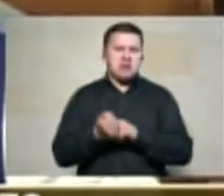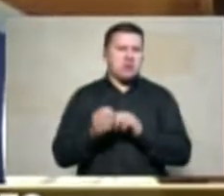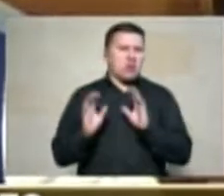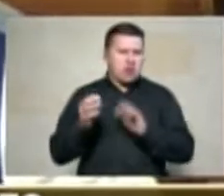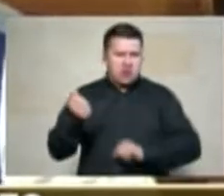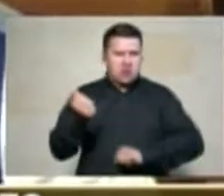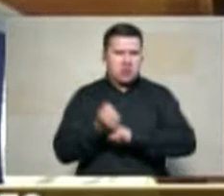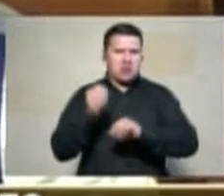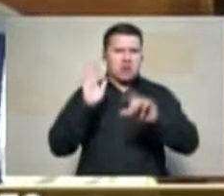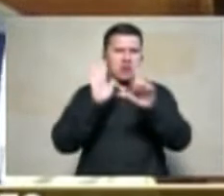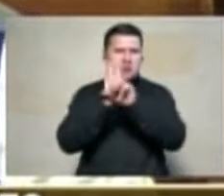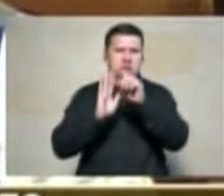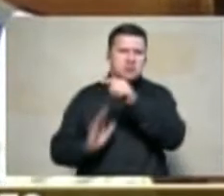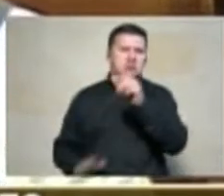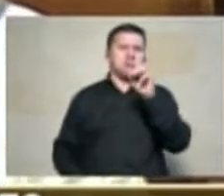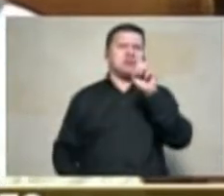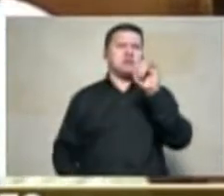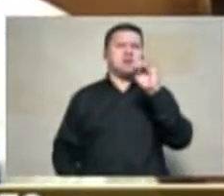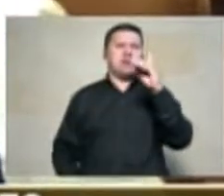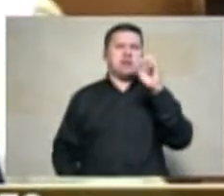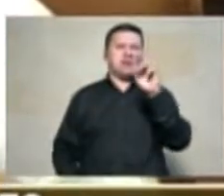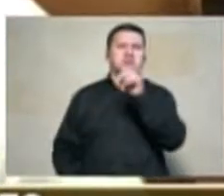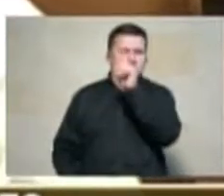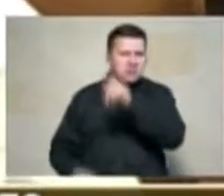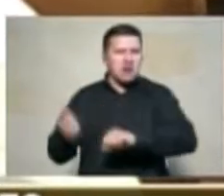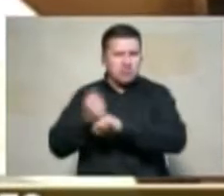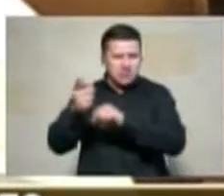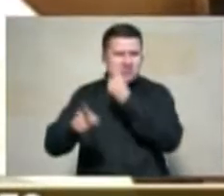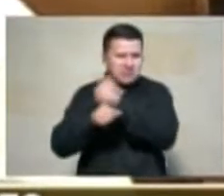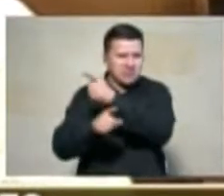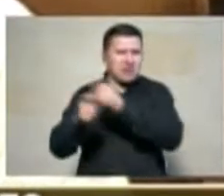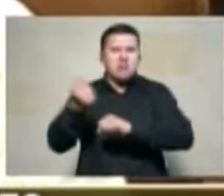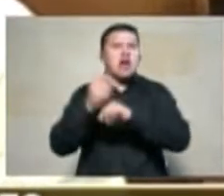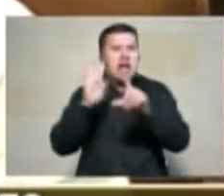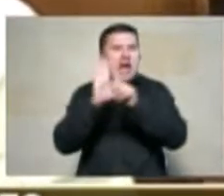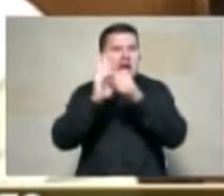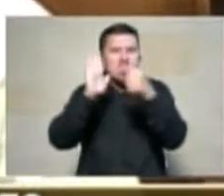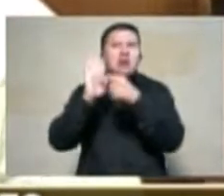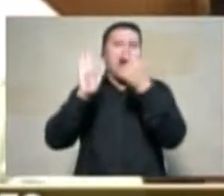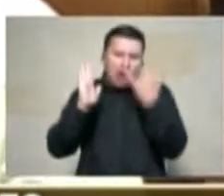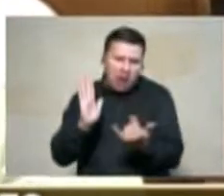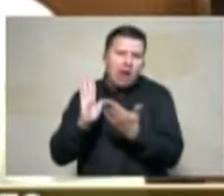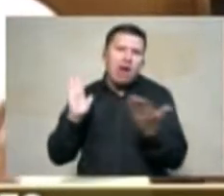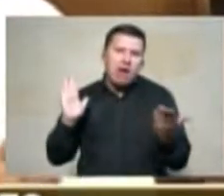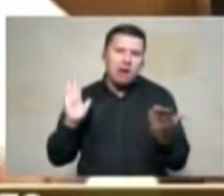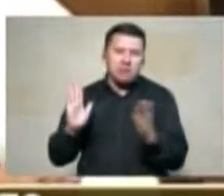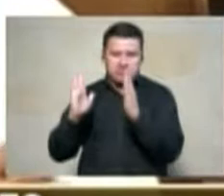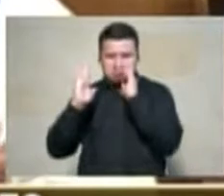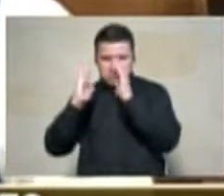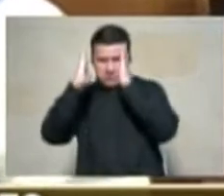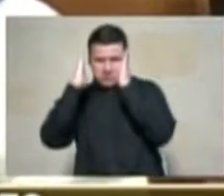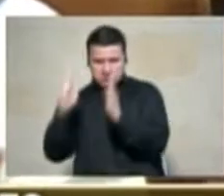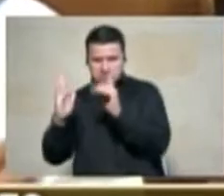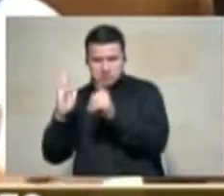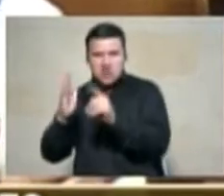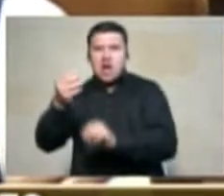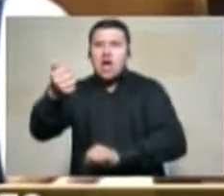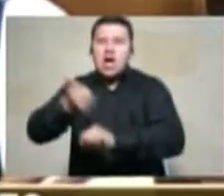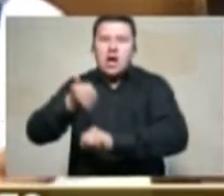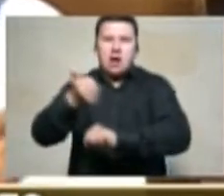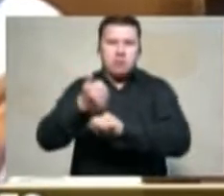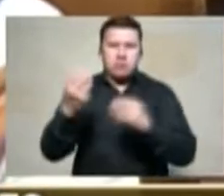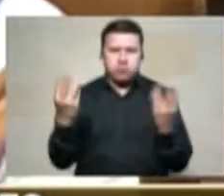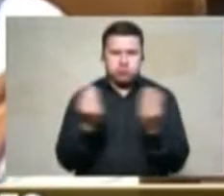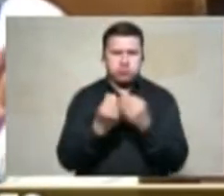incondicionalmente la ley cifras entonces vemos por un lado un apoyo